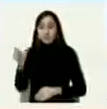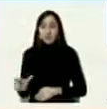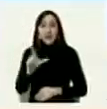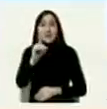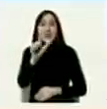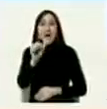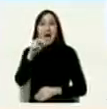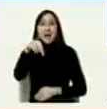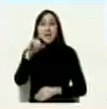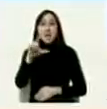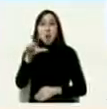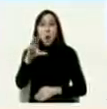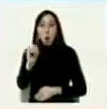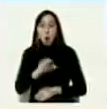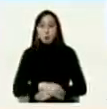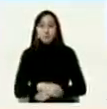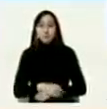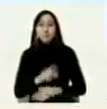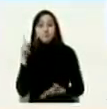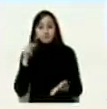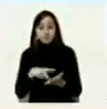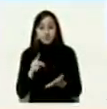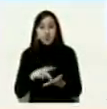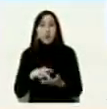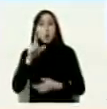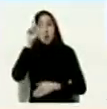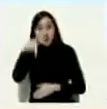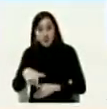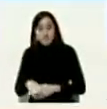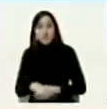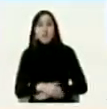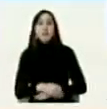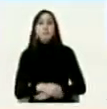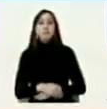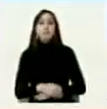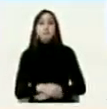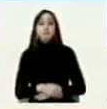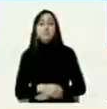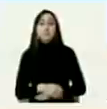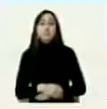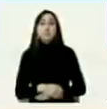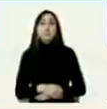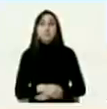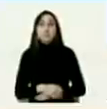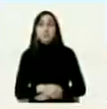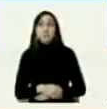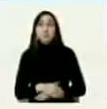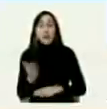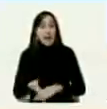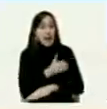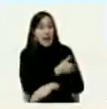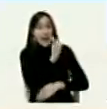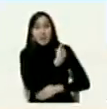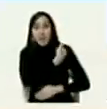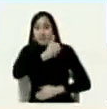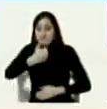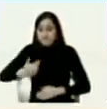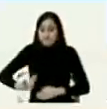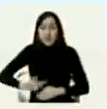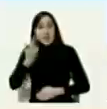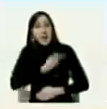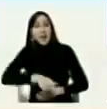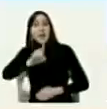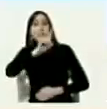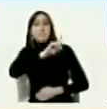y la participación estelar del expresidente español